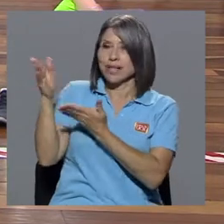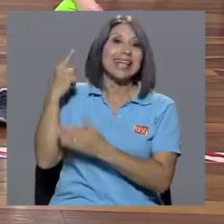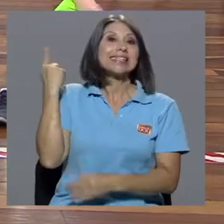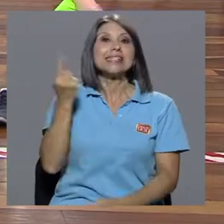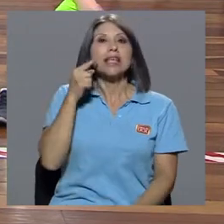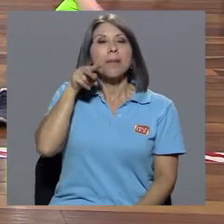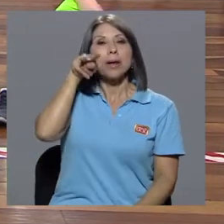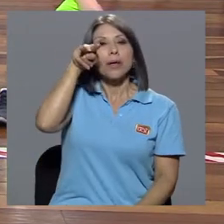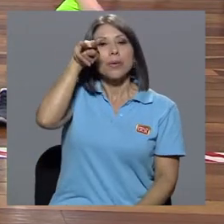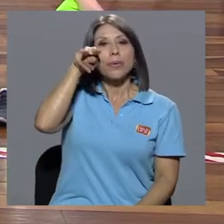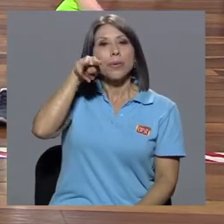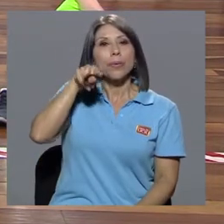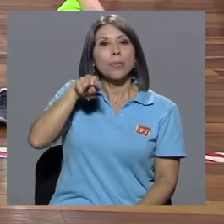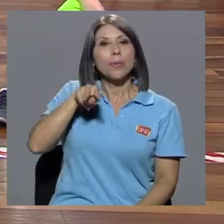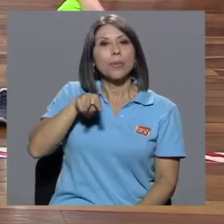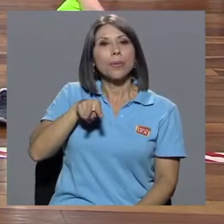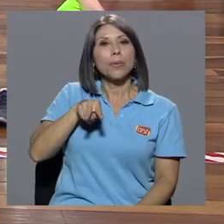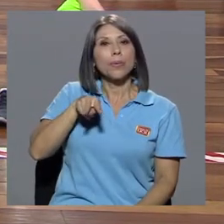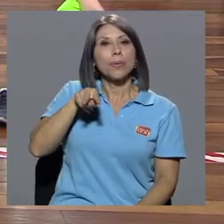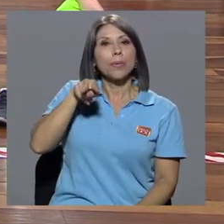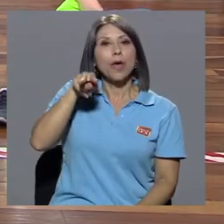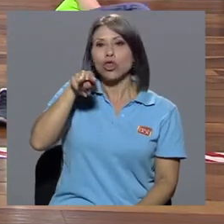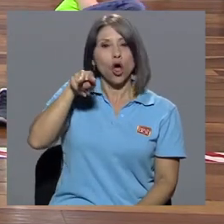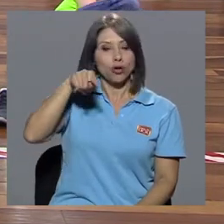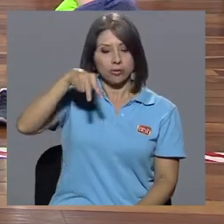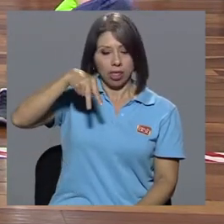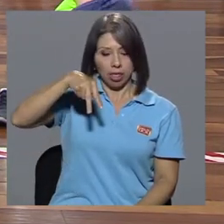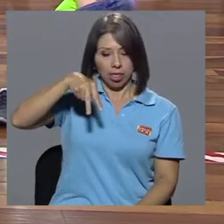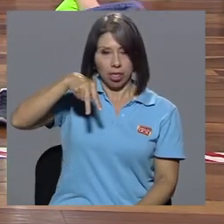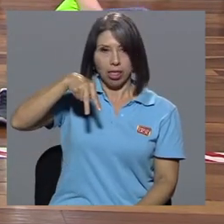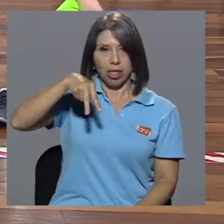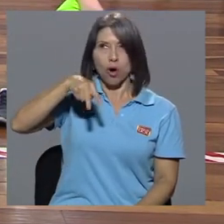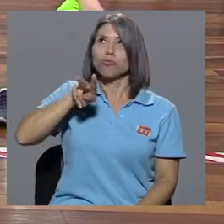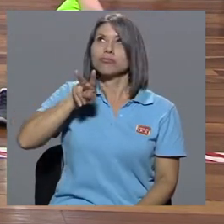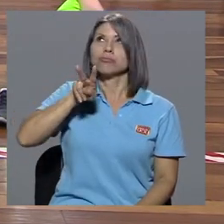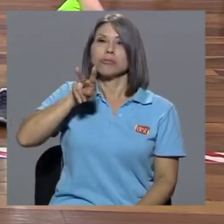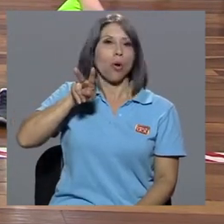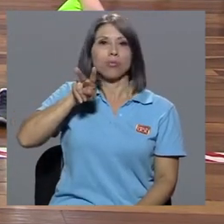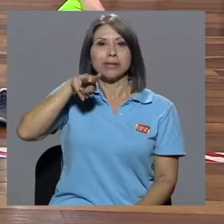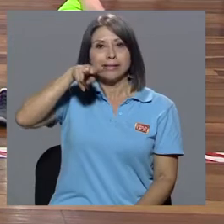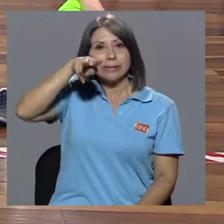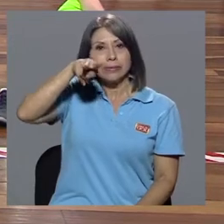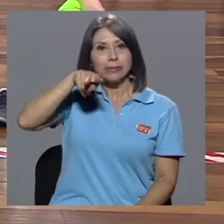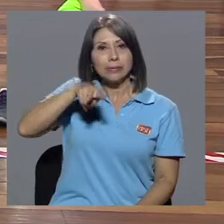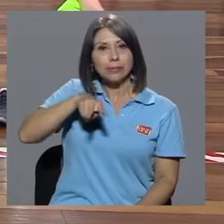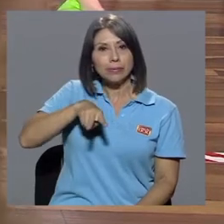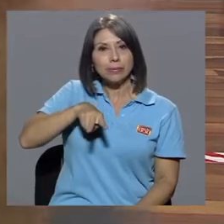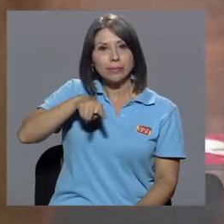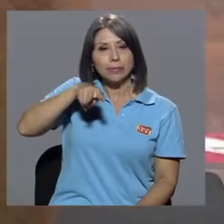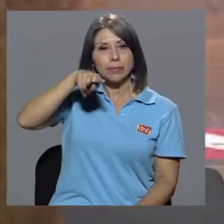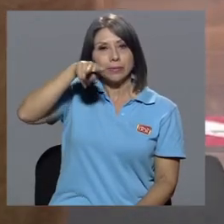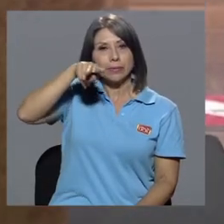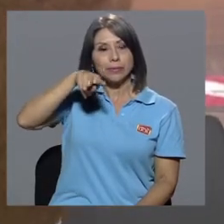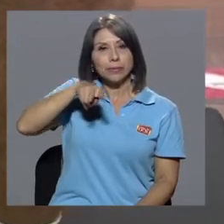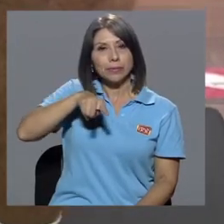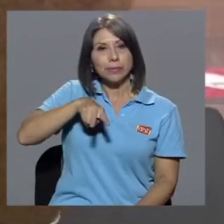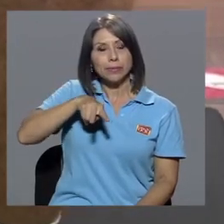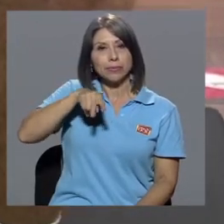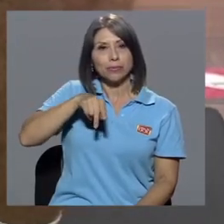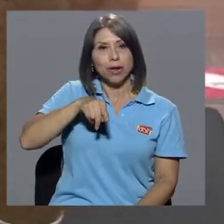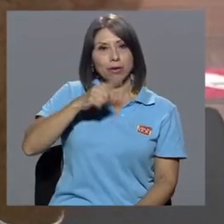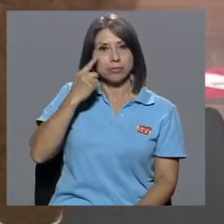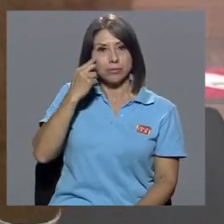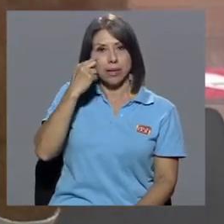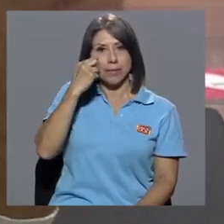la vista al frente, tanto cuando estoy abajo, como cuando llego a la posición más alta del ejercicio. En el caso de las